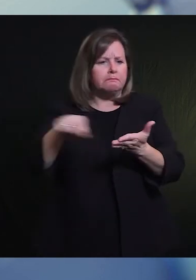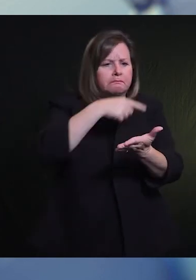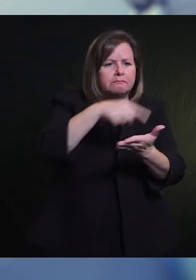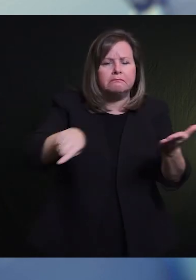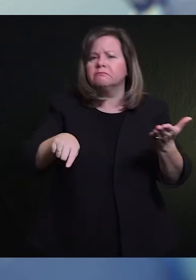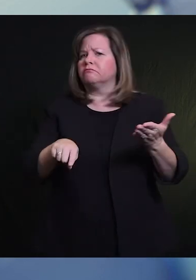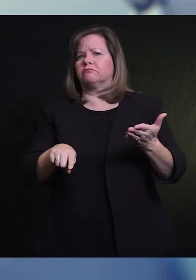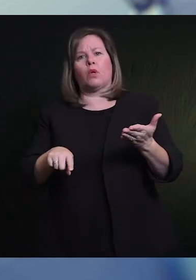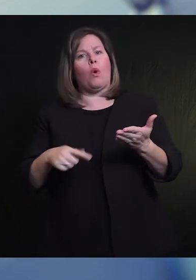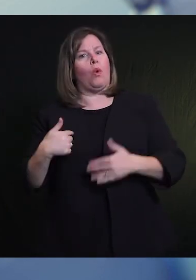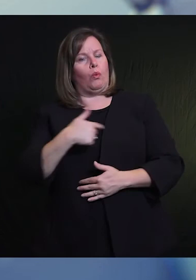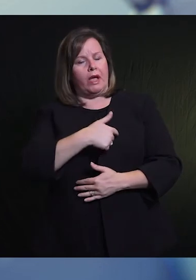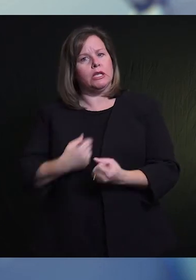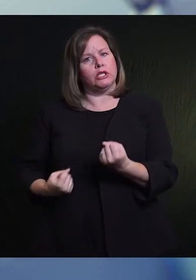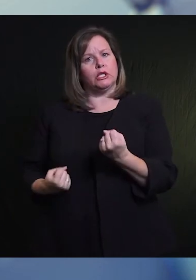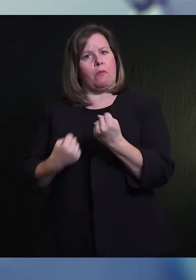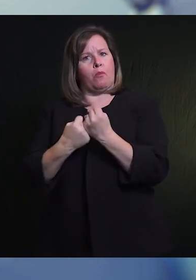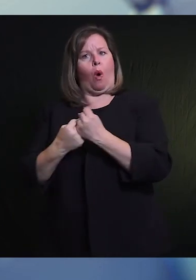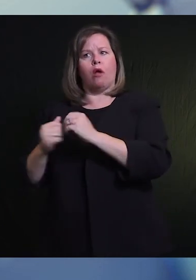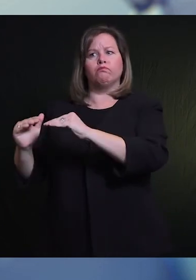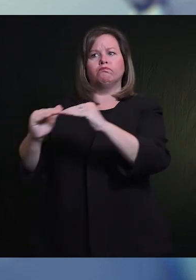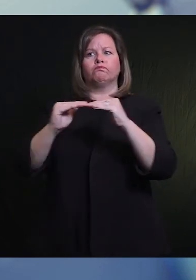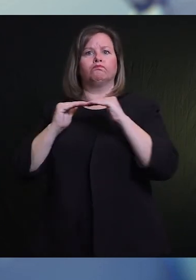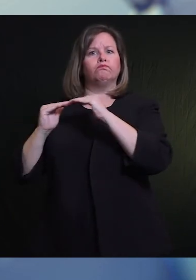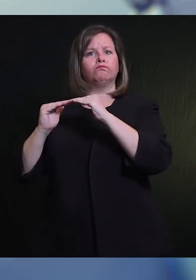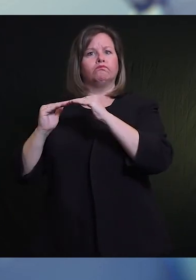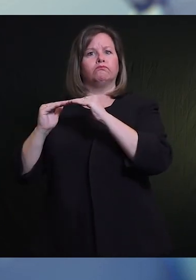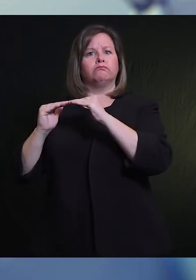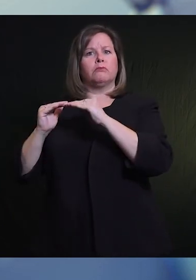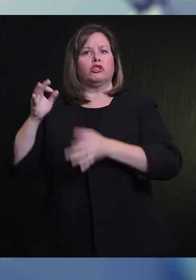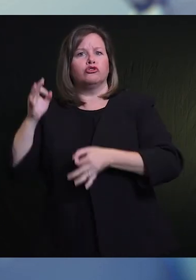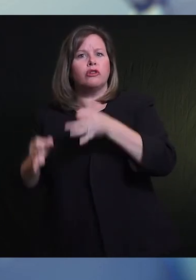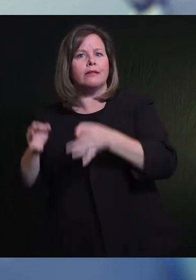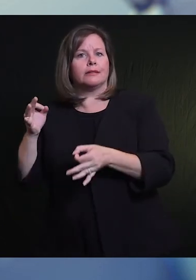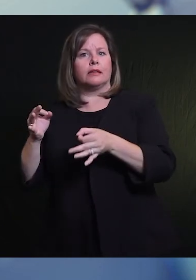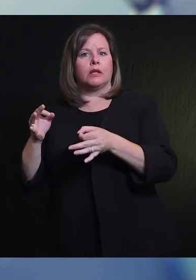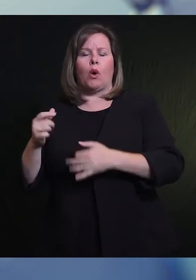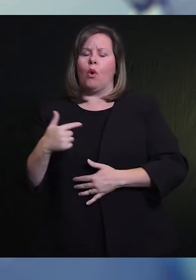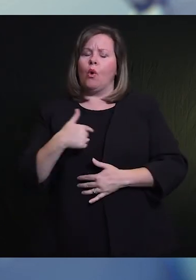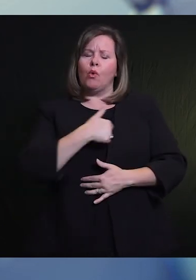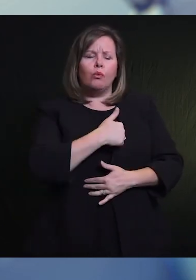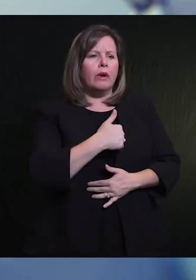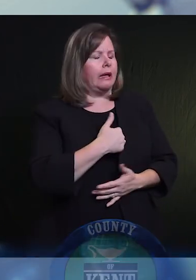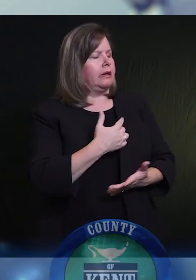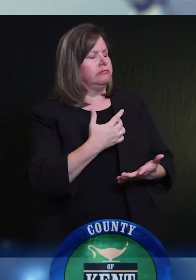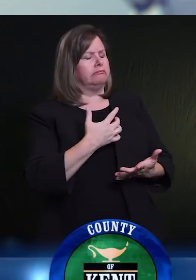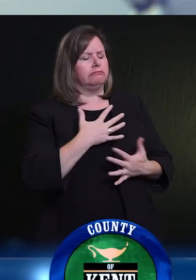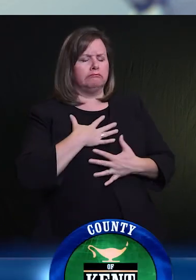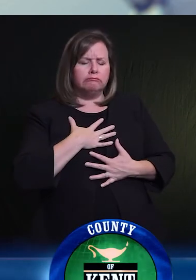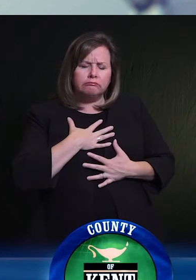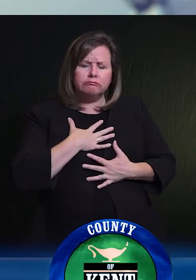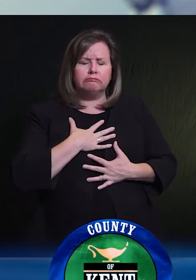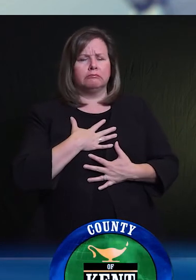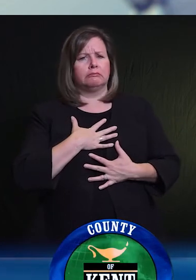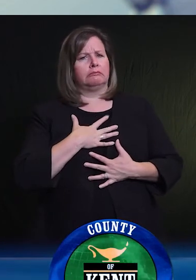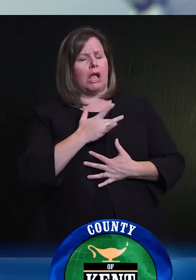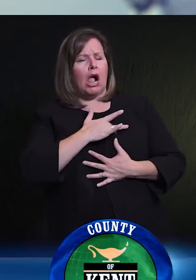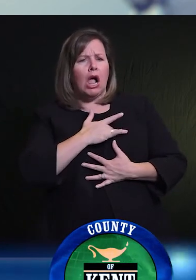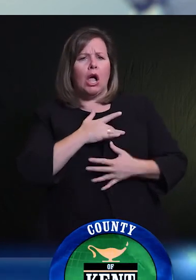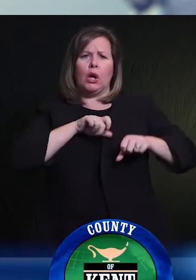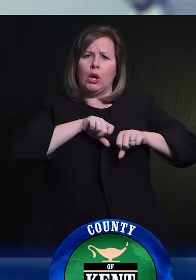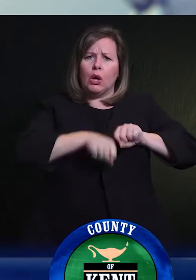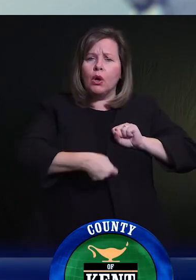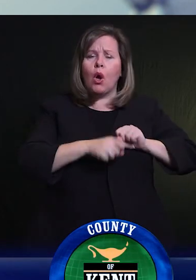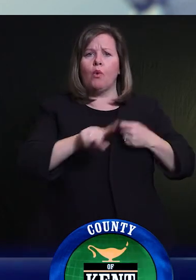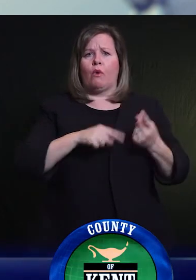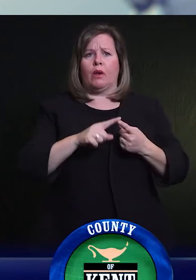enfermos cada vez que vemos a personas abusando del poder para herir a los demás. Y defendemos el derecho a la libertad y